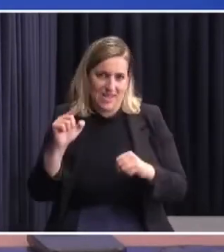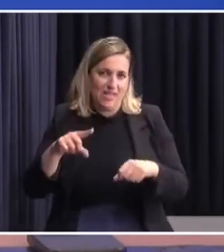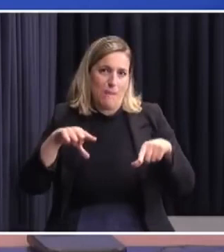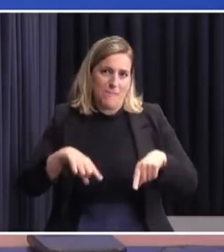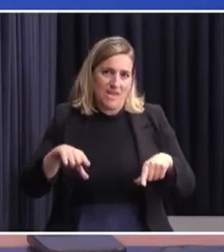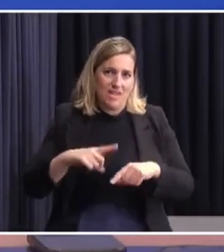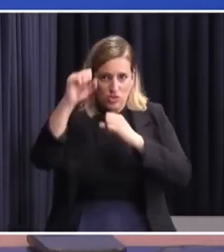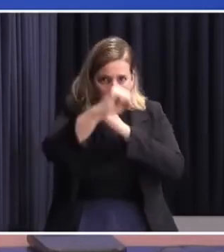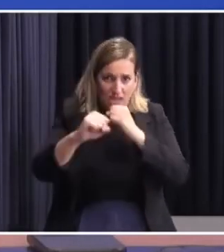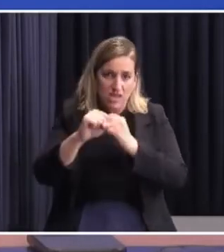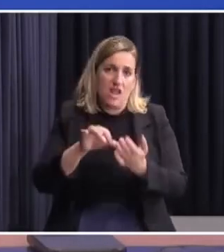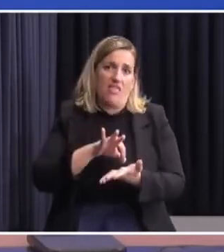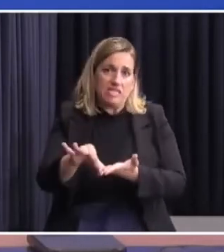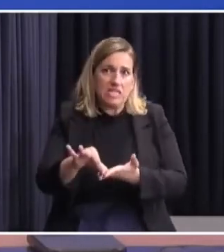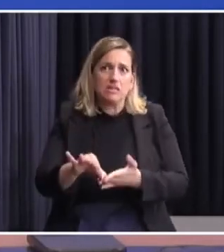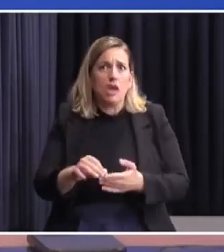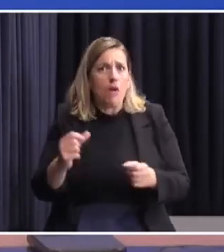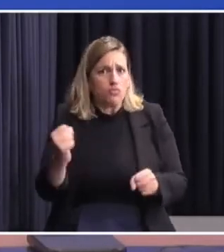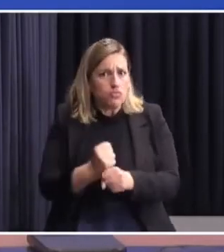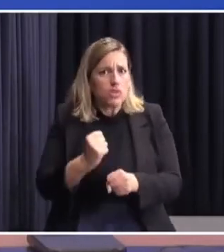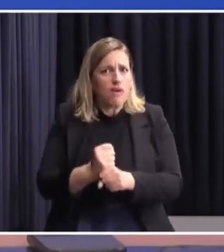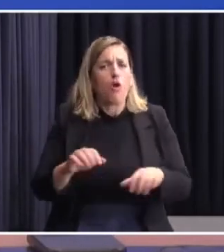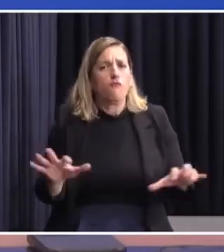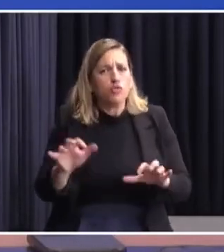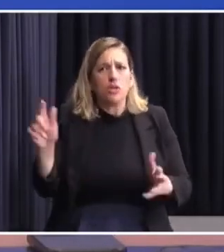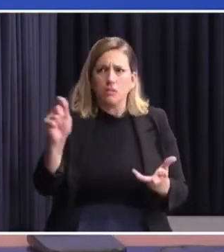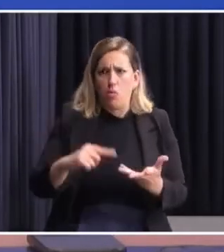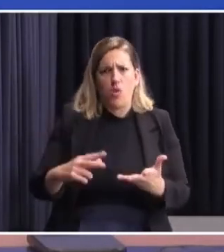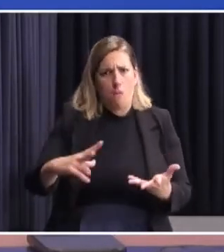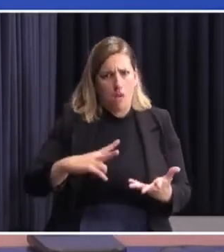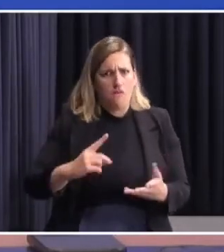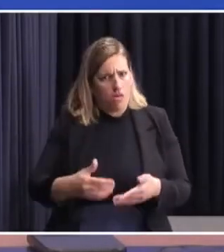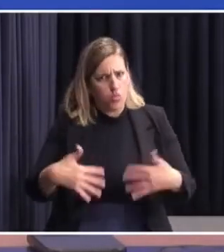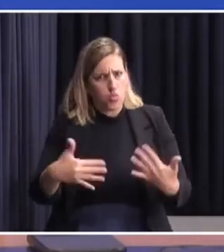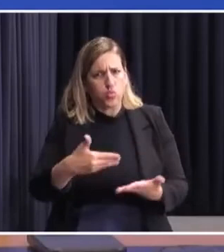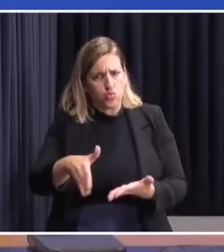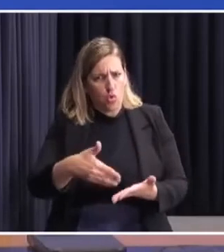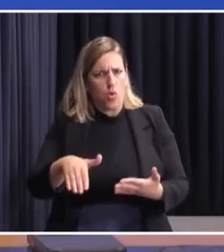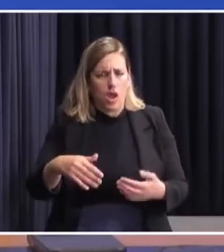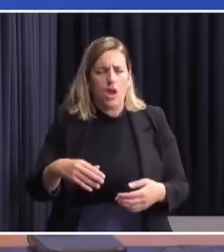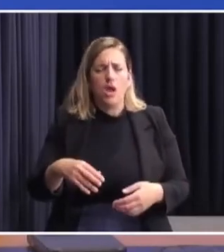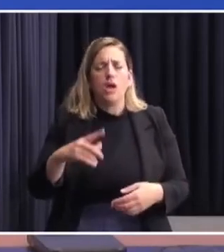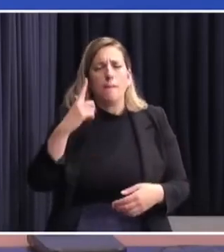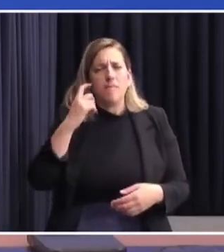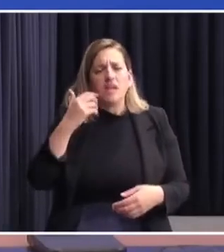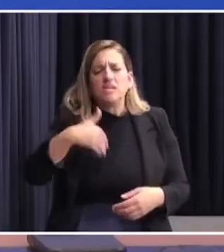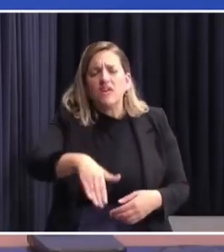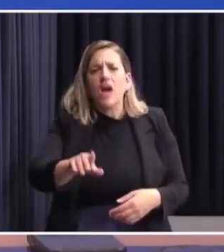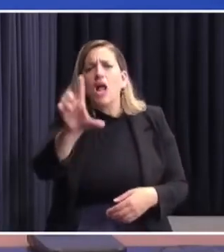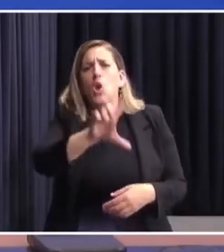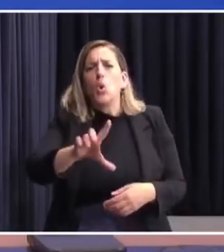Industria, es una ingeniera de sistemas con una actividad pública y privada abundante, así que a partir del